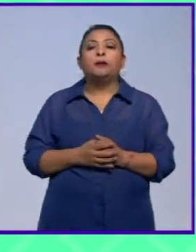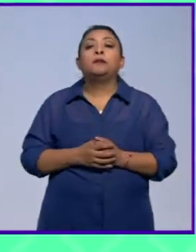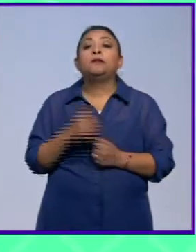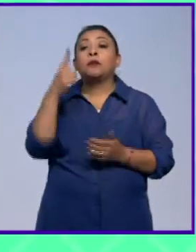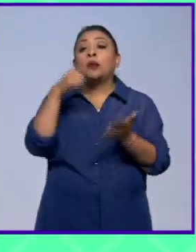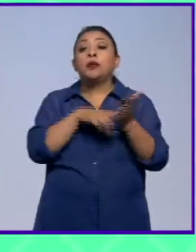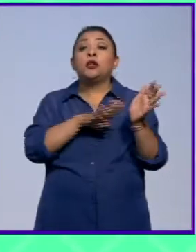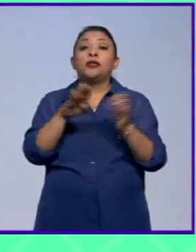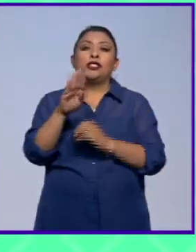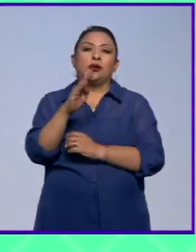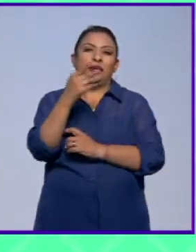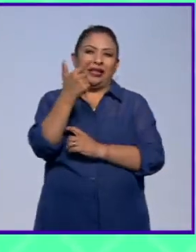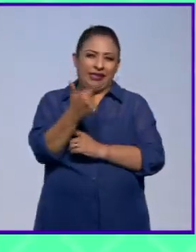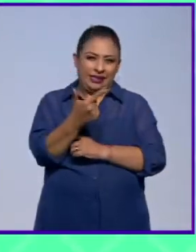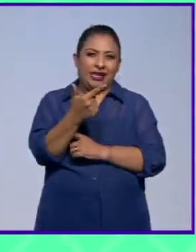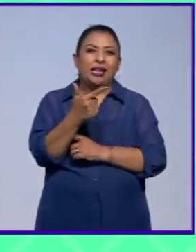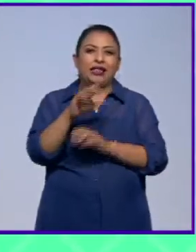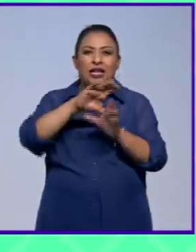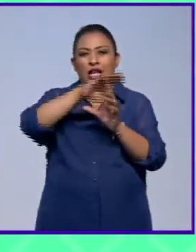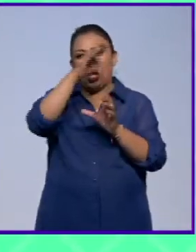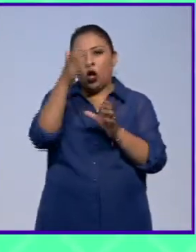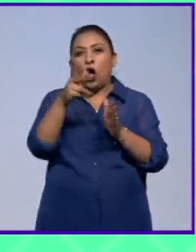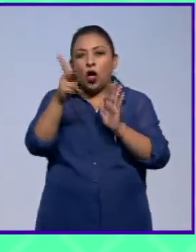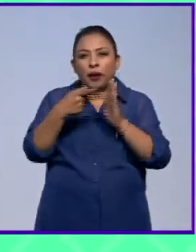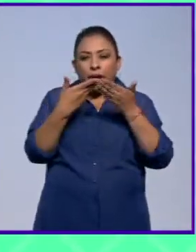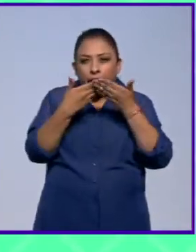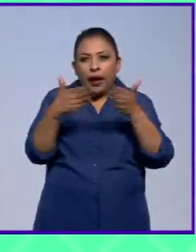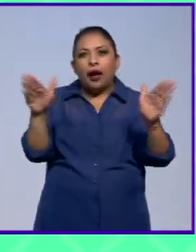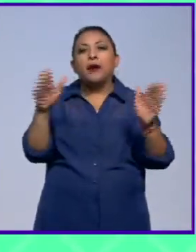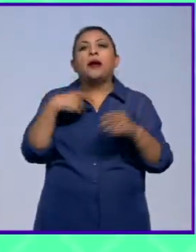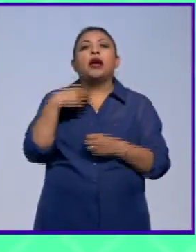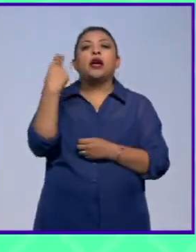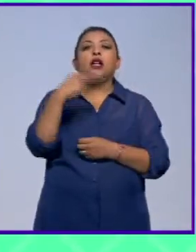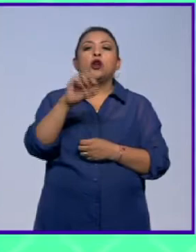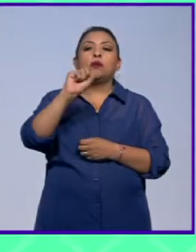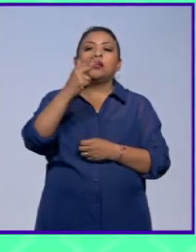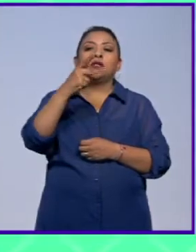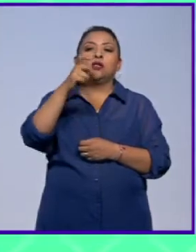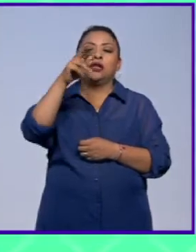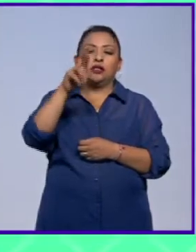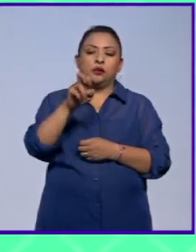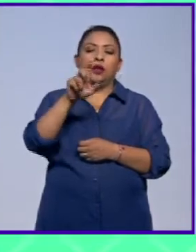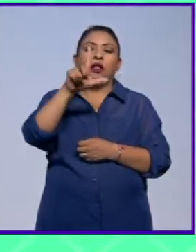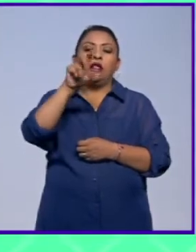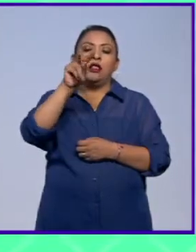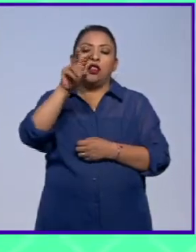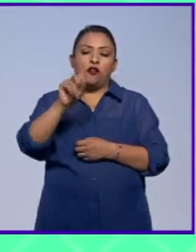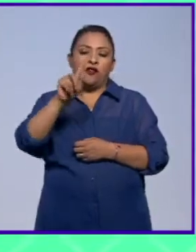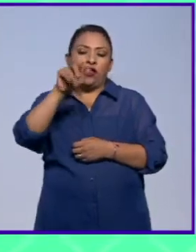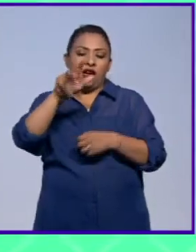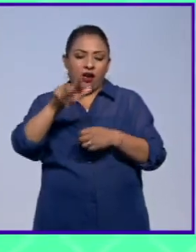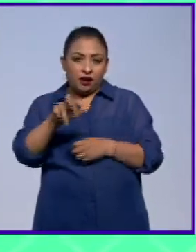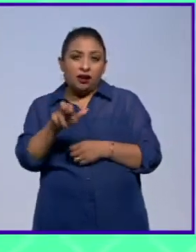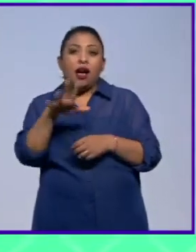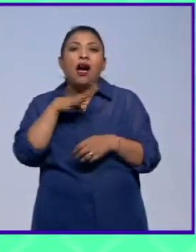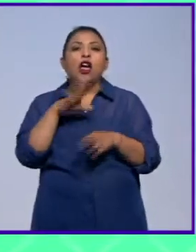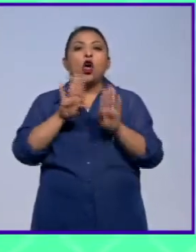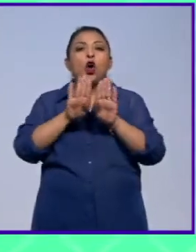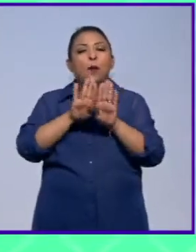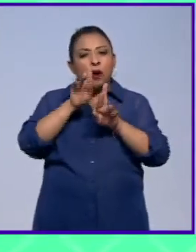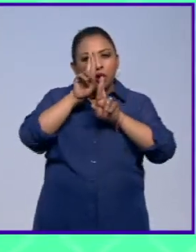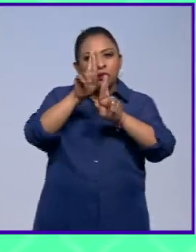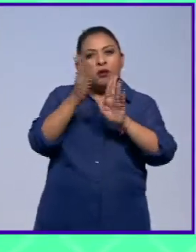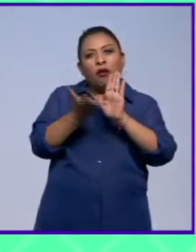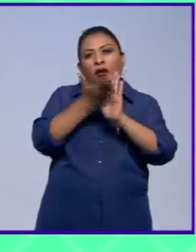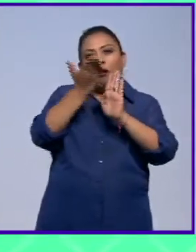en 1997 el Globo volvió a abrir sus puertas bajo el nombre de Shakespeare's Globe Theater respetando las formas de la antigua